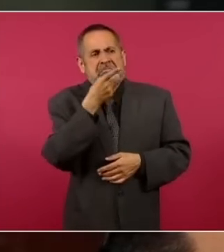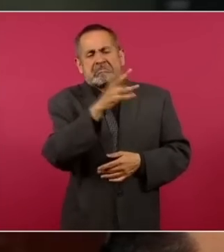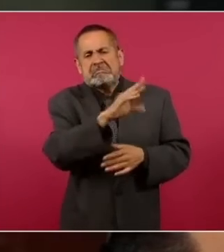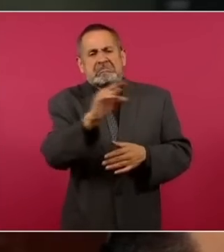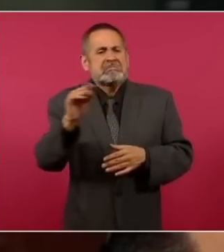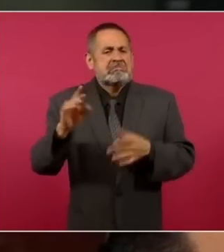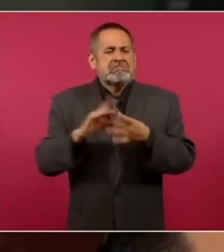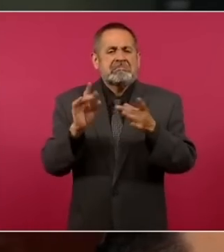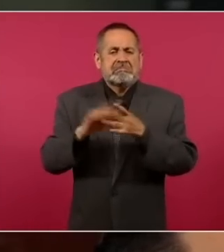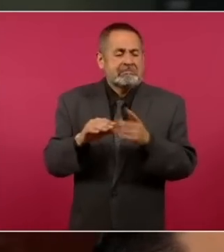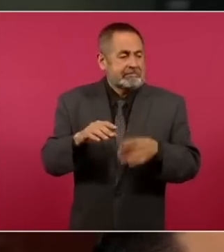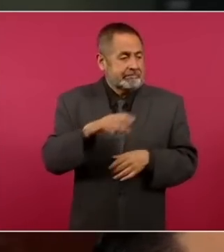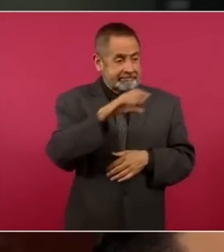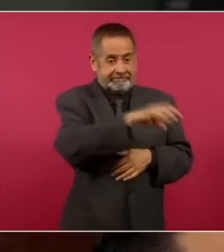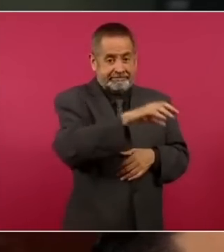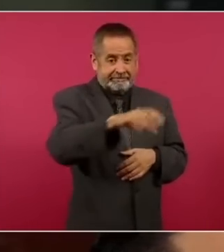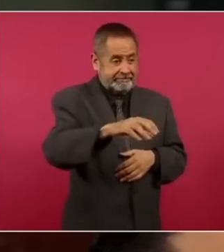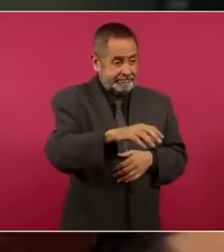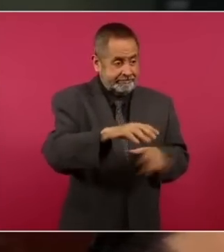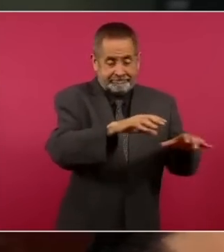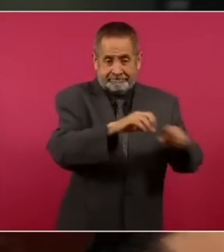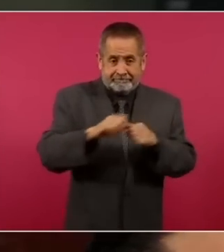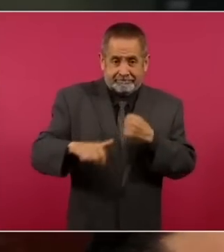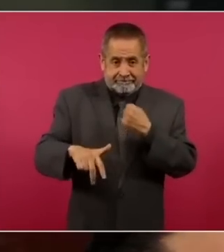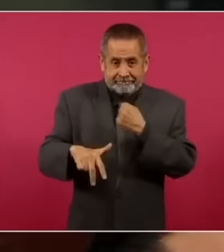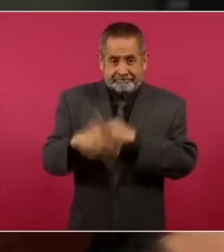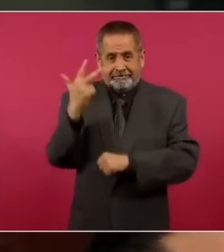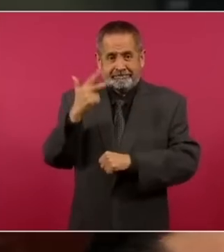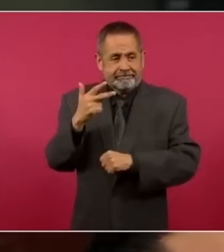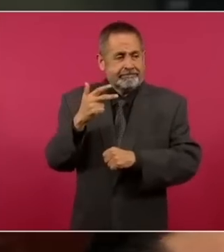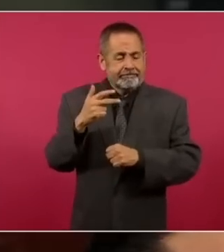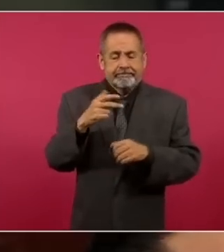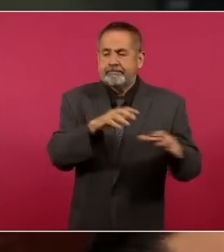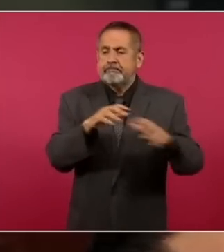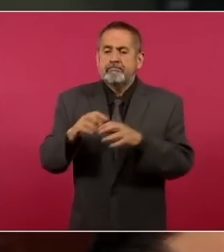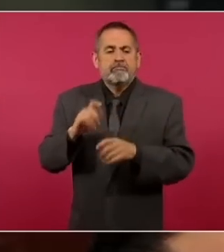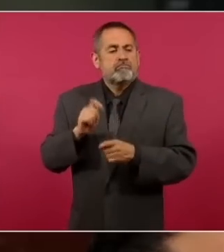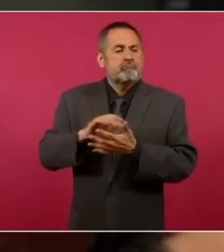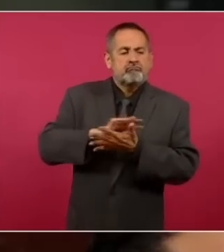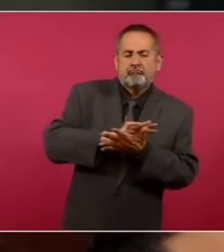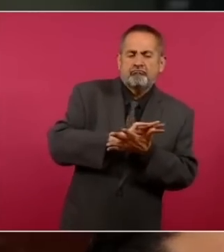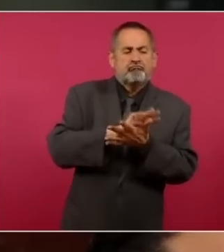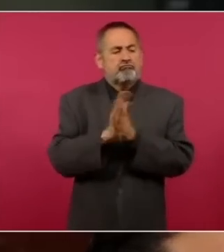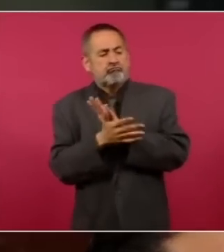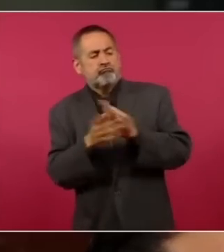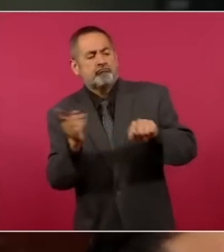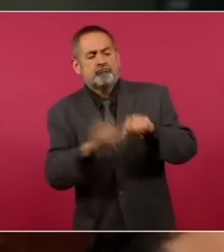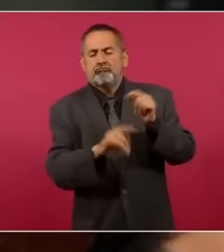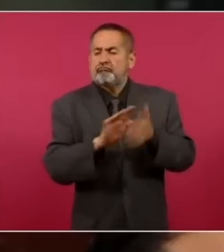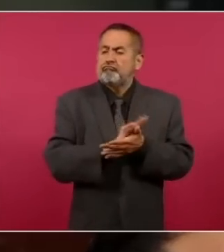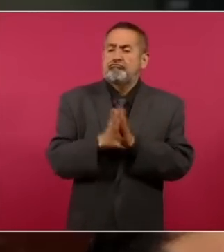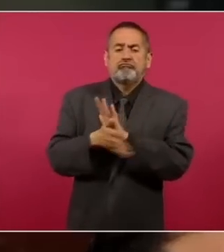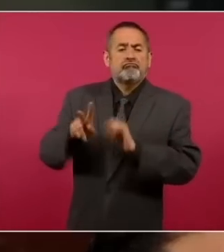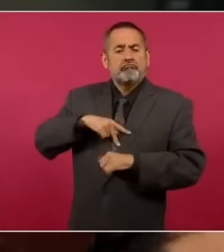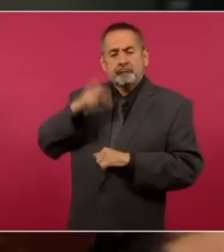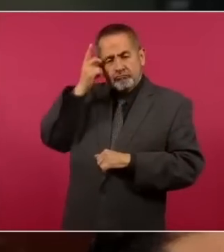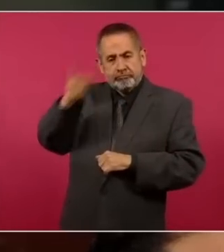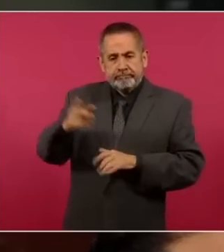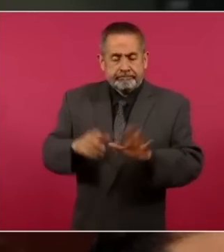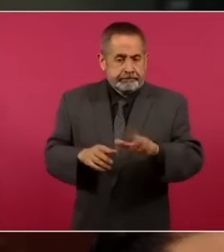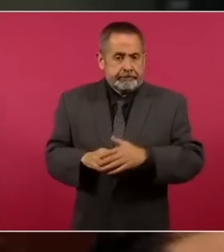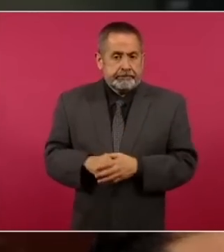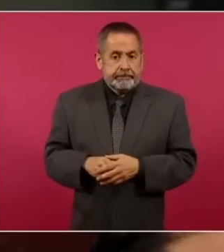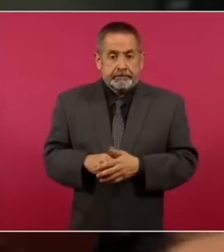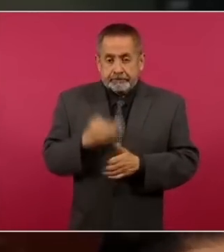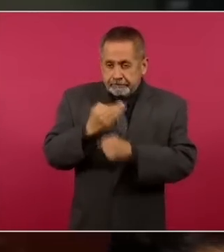podría representar o representa una nacionalización. Tenemos entendido que el secretario de Hacienda se encuentra